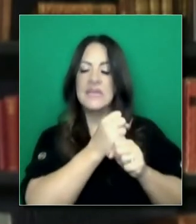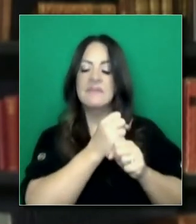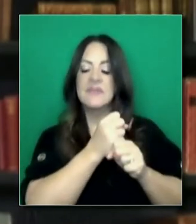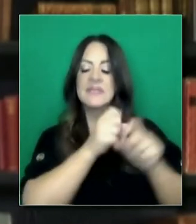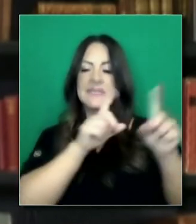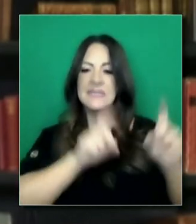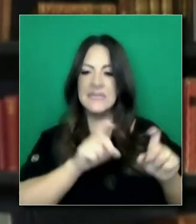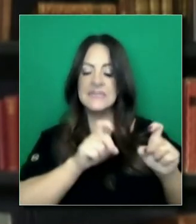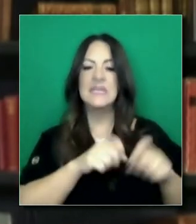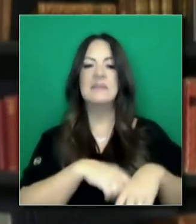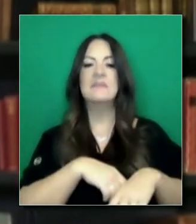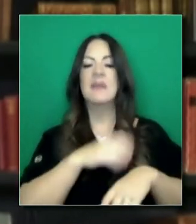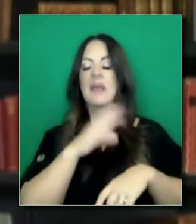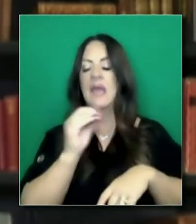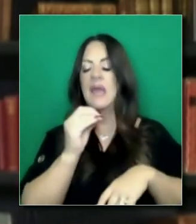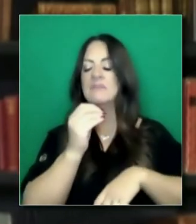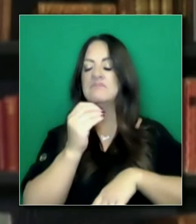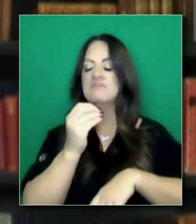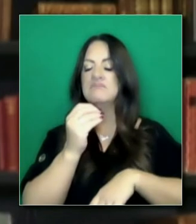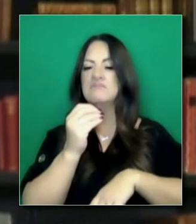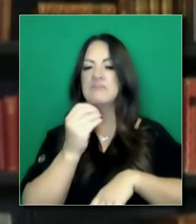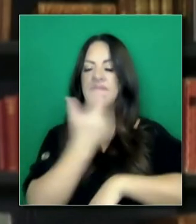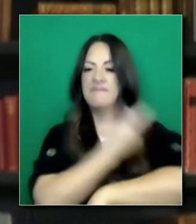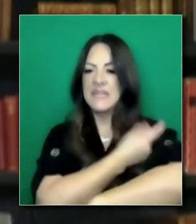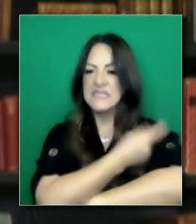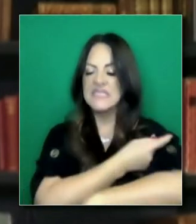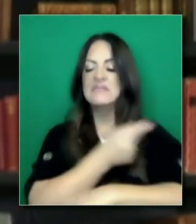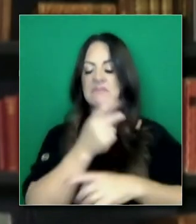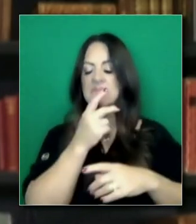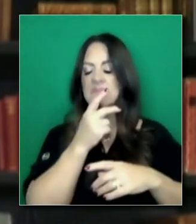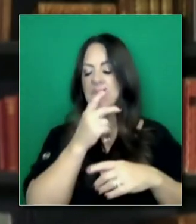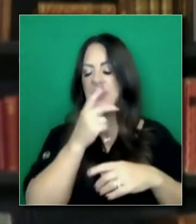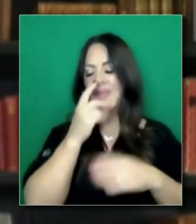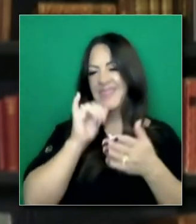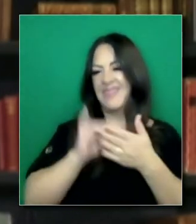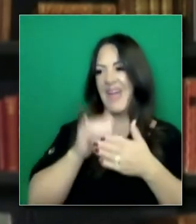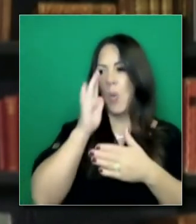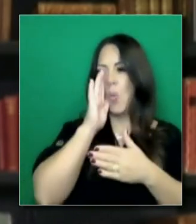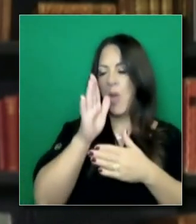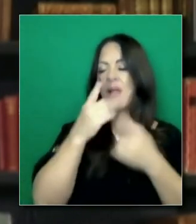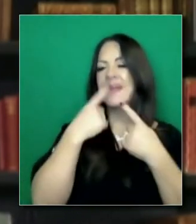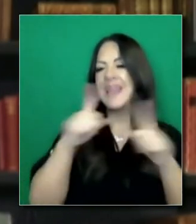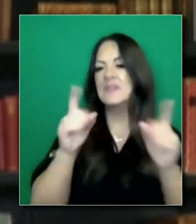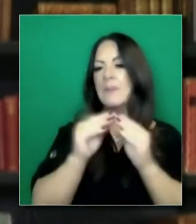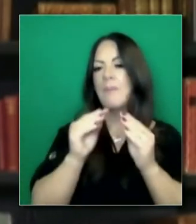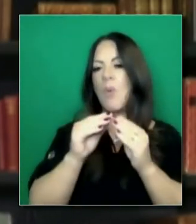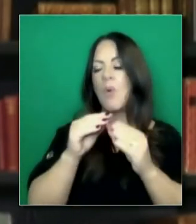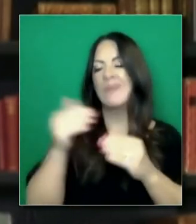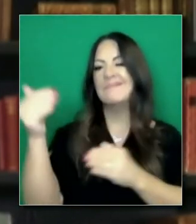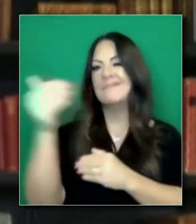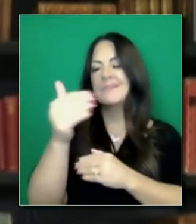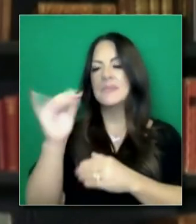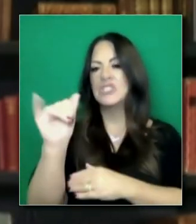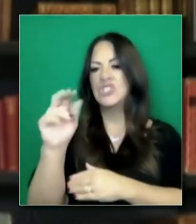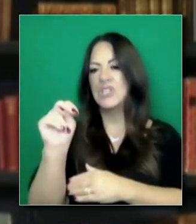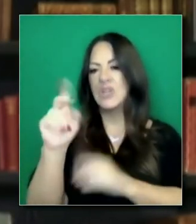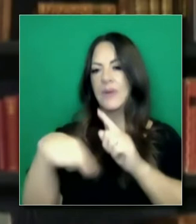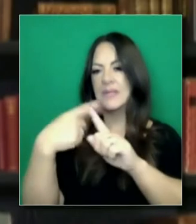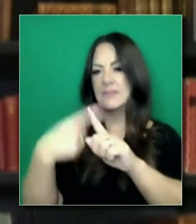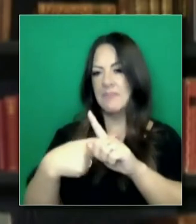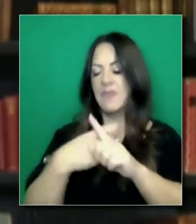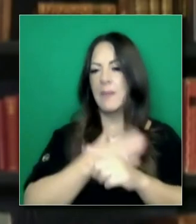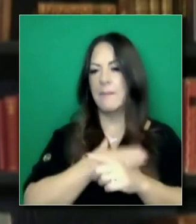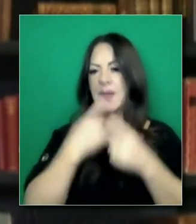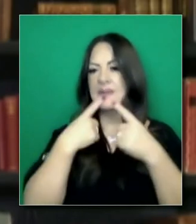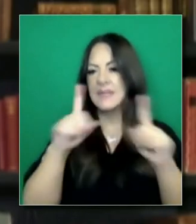Nada de esto es insignificante y este apoyo será descrito en enero. Y también han sido descritos